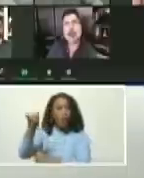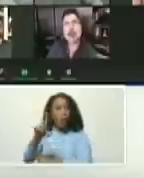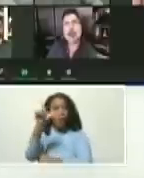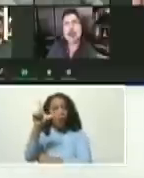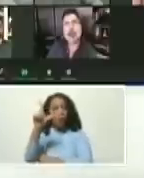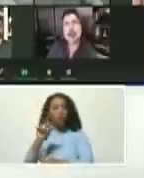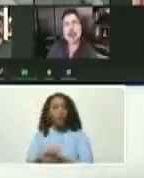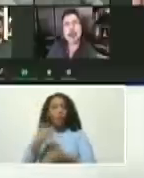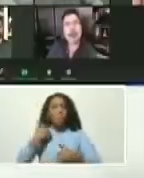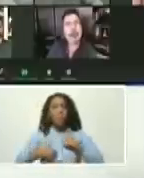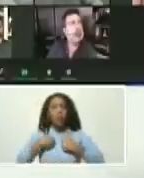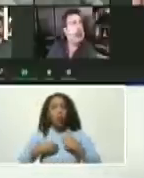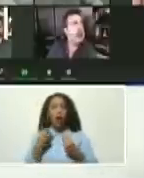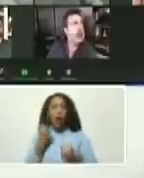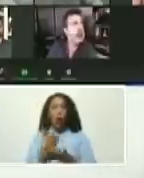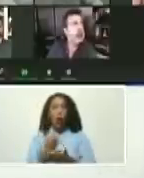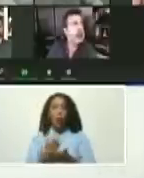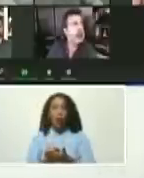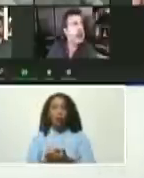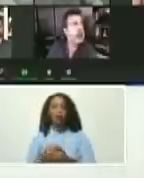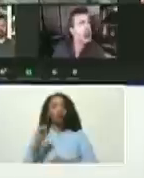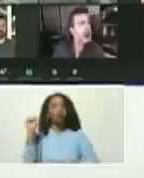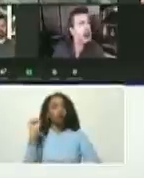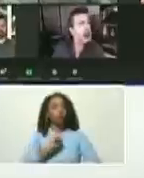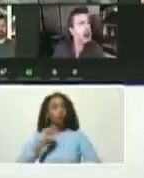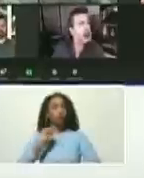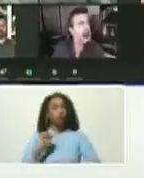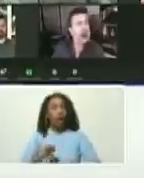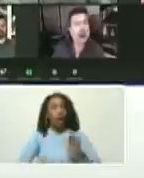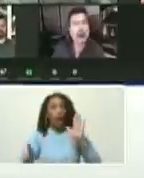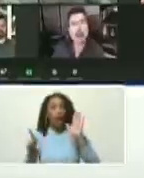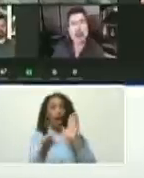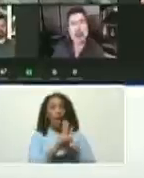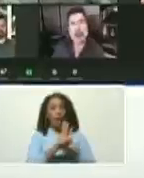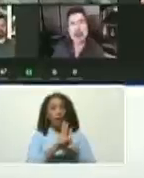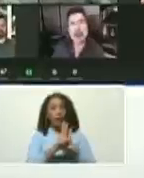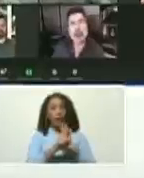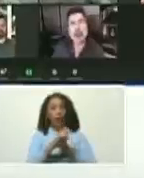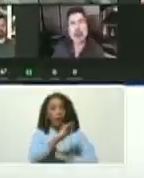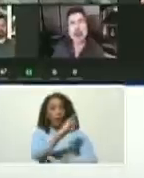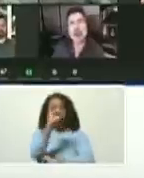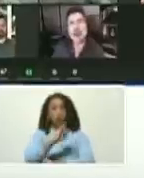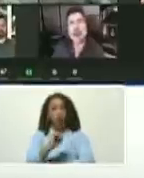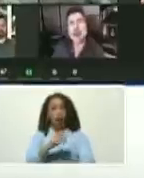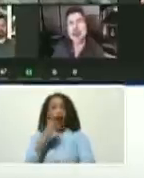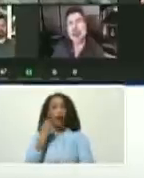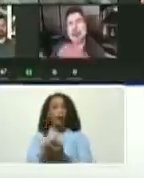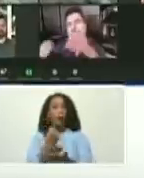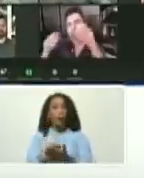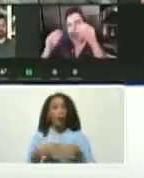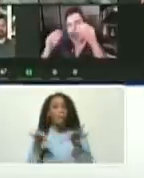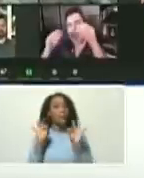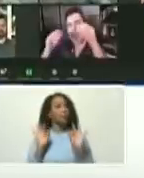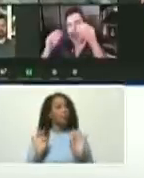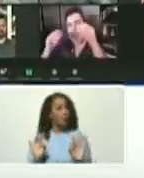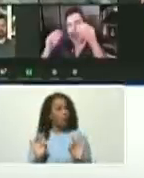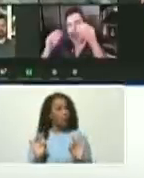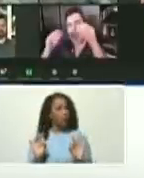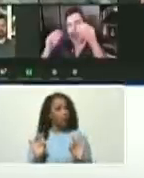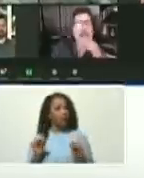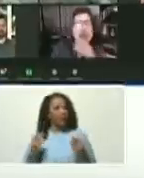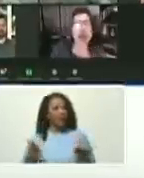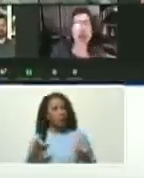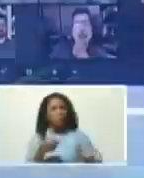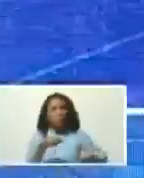miércoles de Economía. La ley orgánica de las zonas económicas especiales. Que se ha